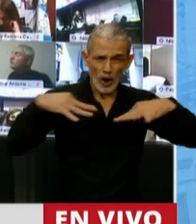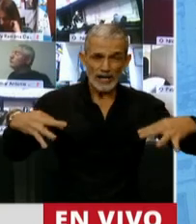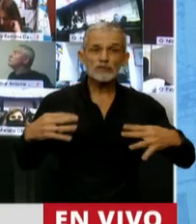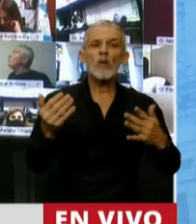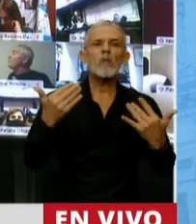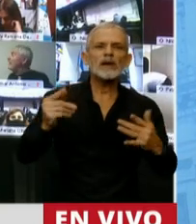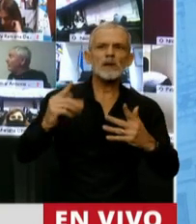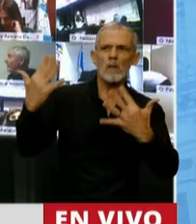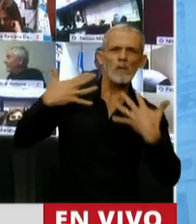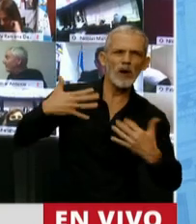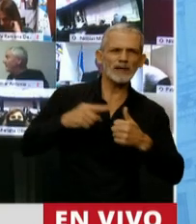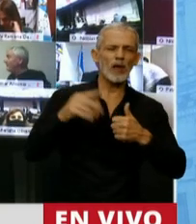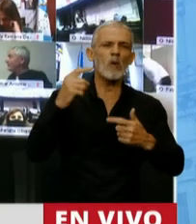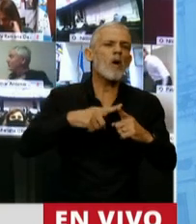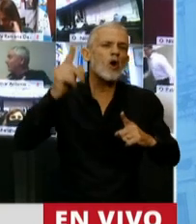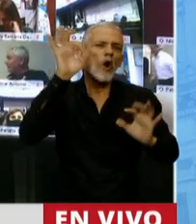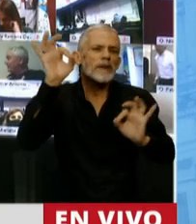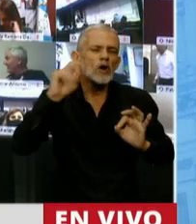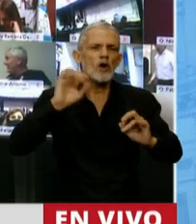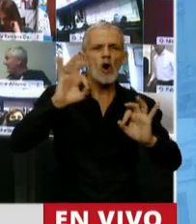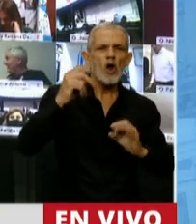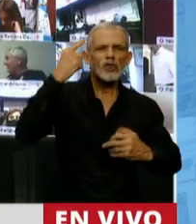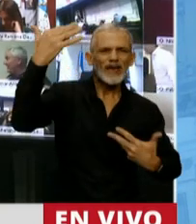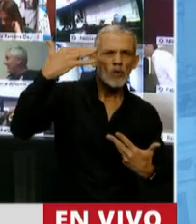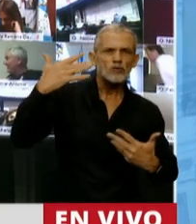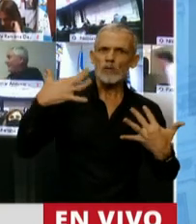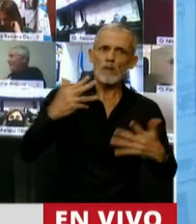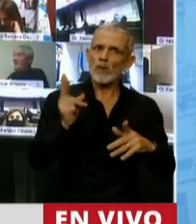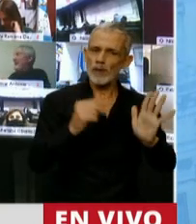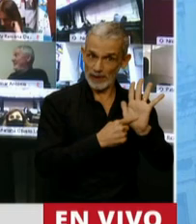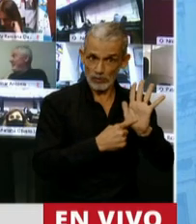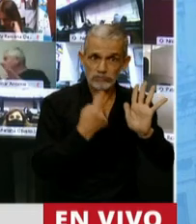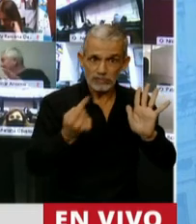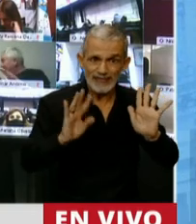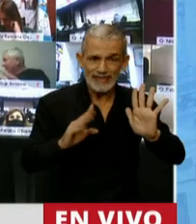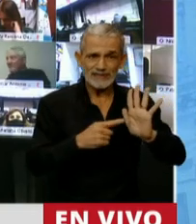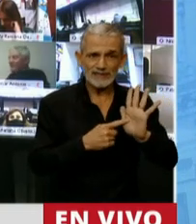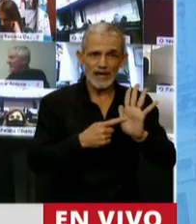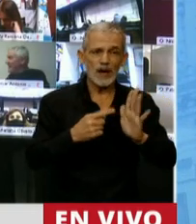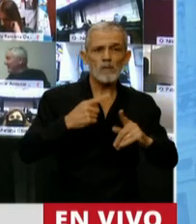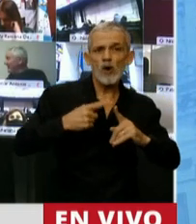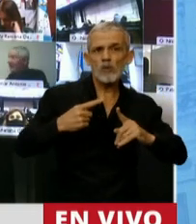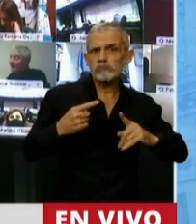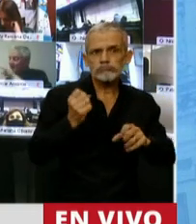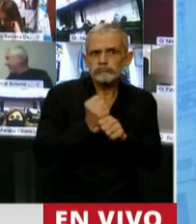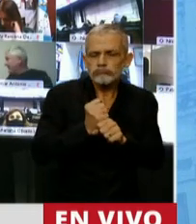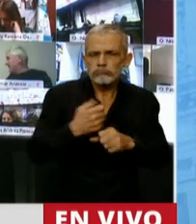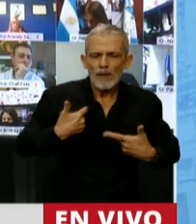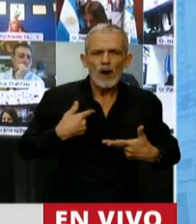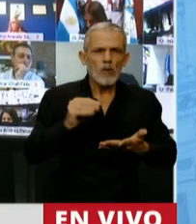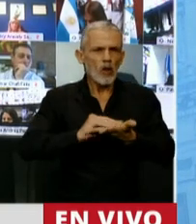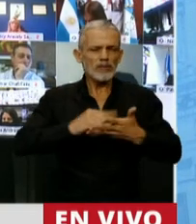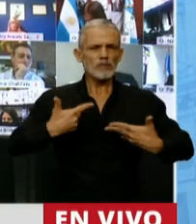molestado por las opiniones o discursos que emita desempeñando su mandato como